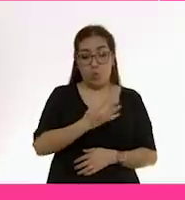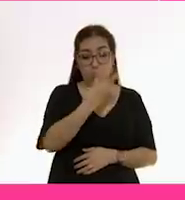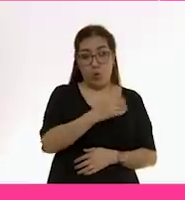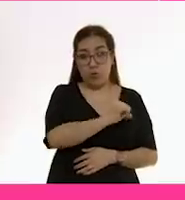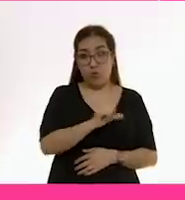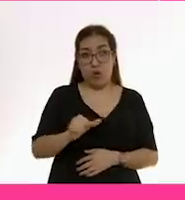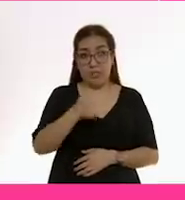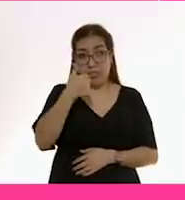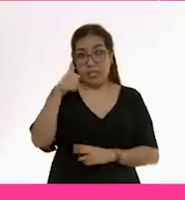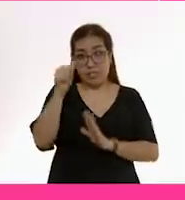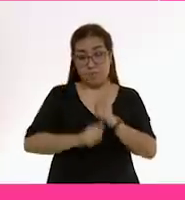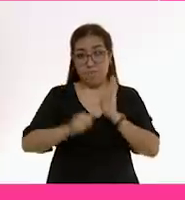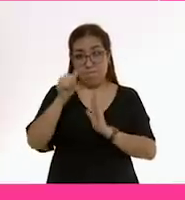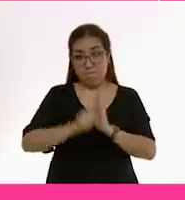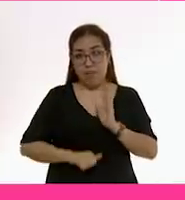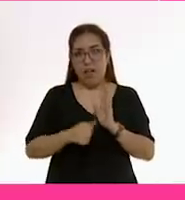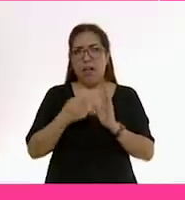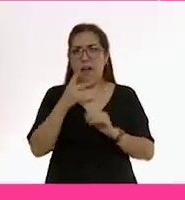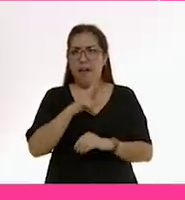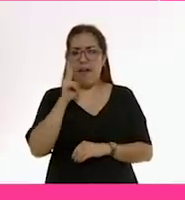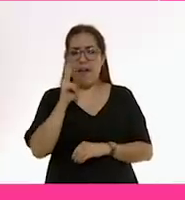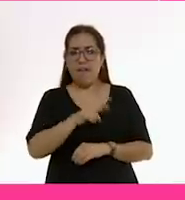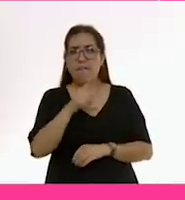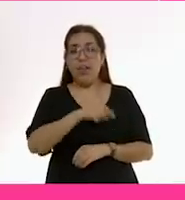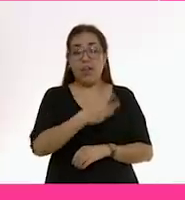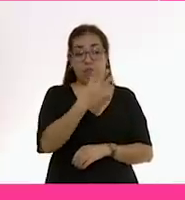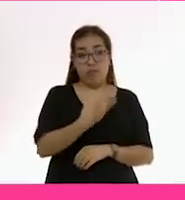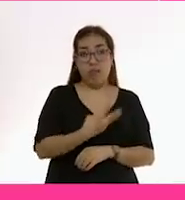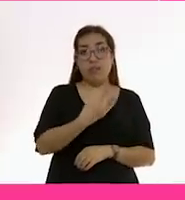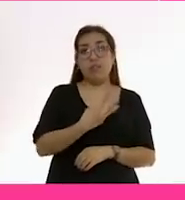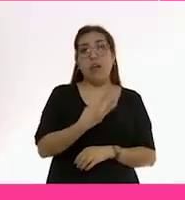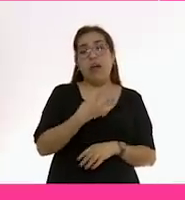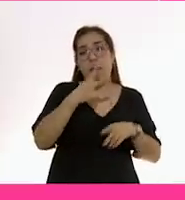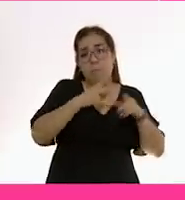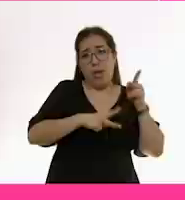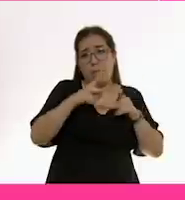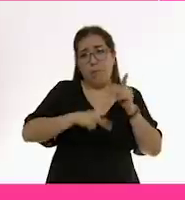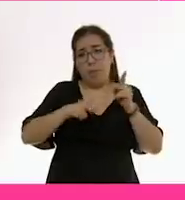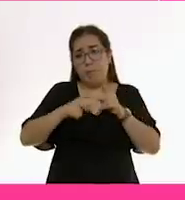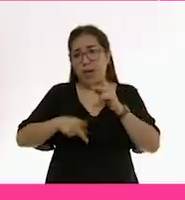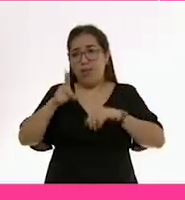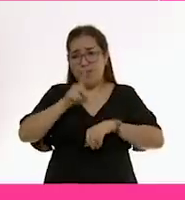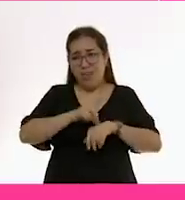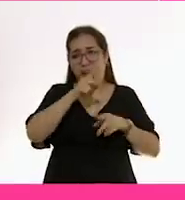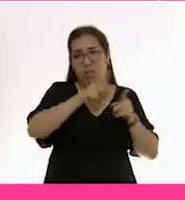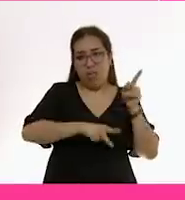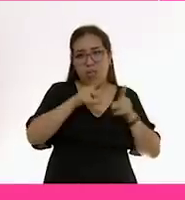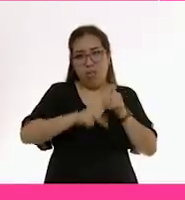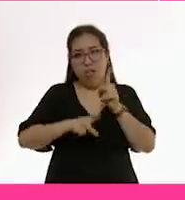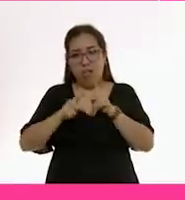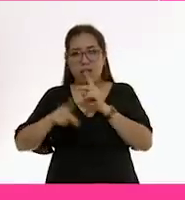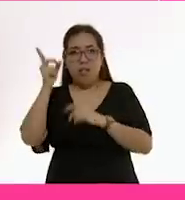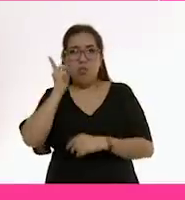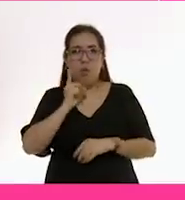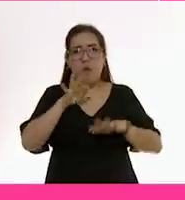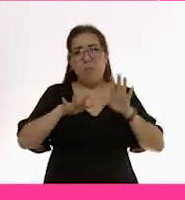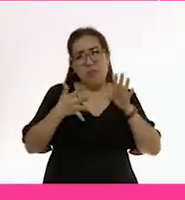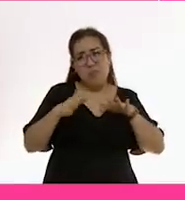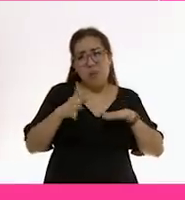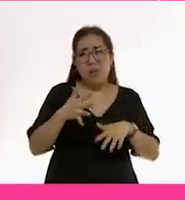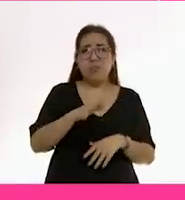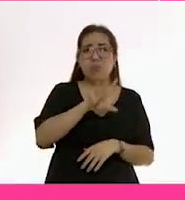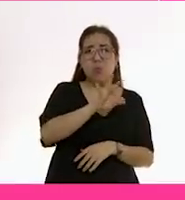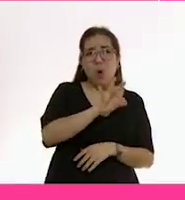establecido. Los bebés tienden a dormir entre tres y cuatro siestas y la duración varía, mínimo 45